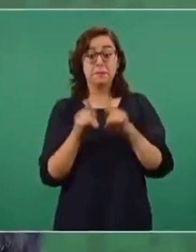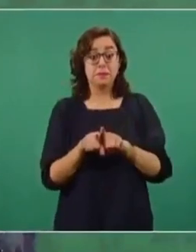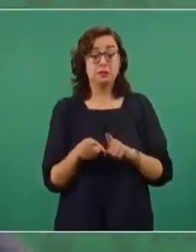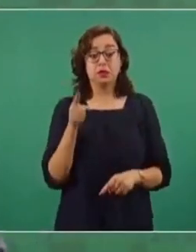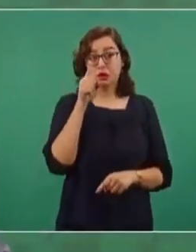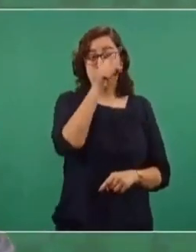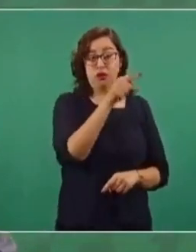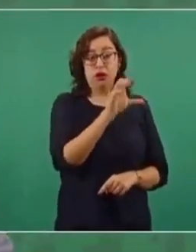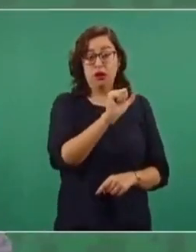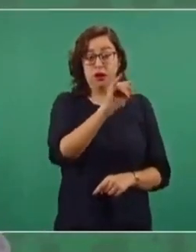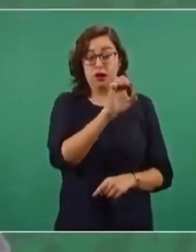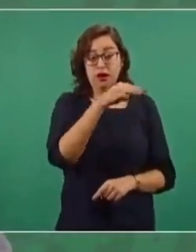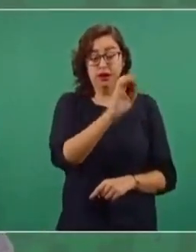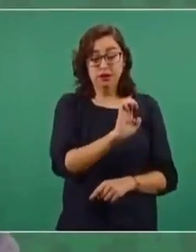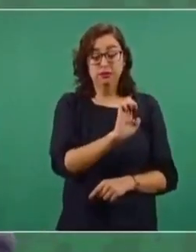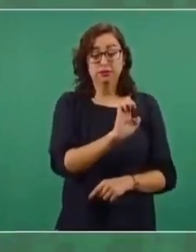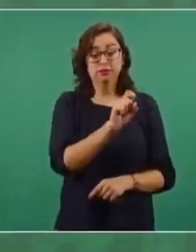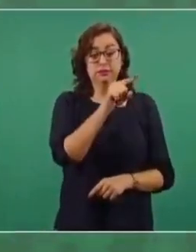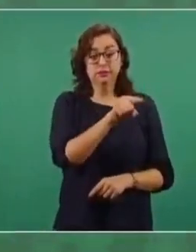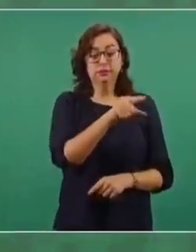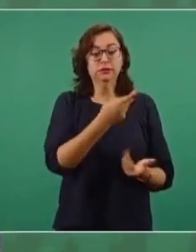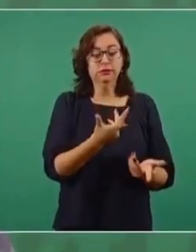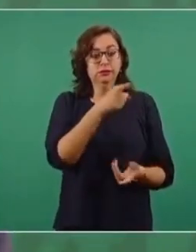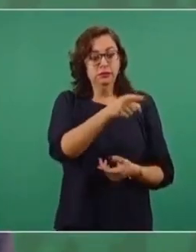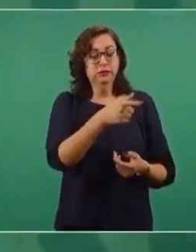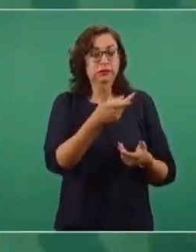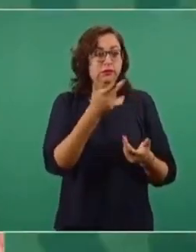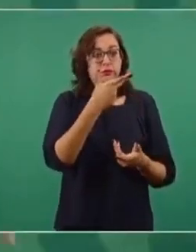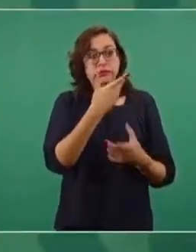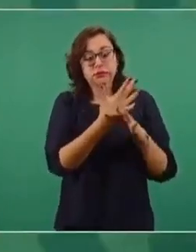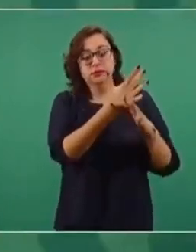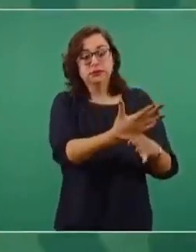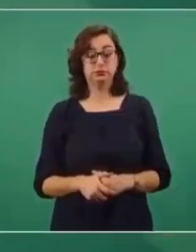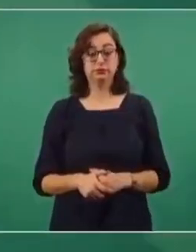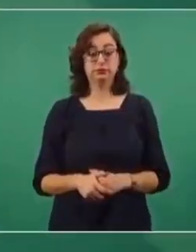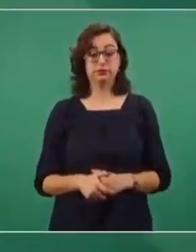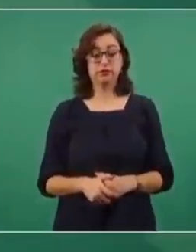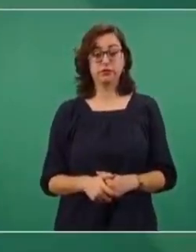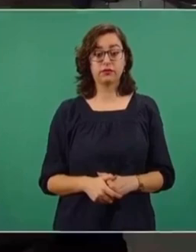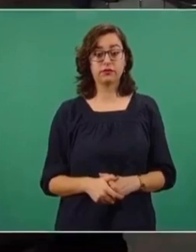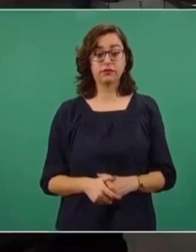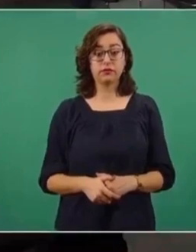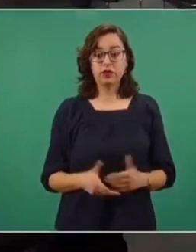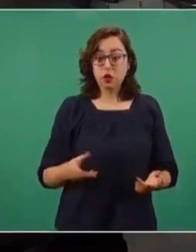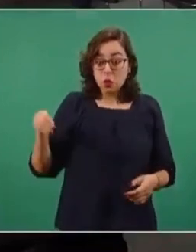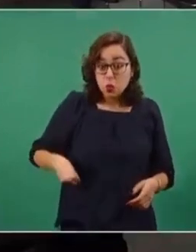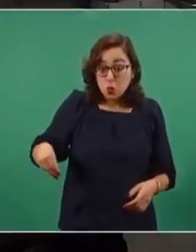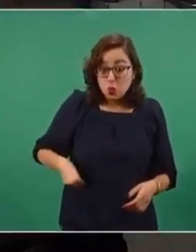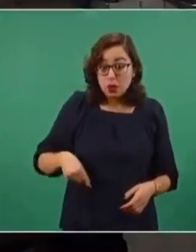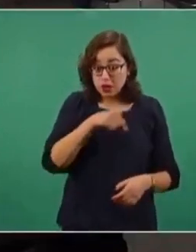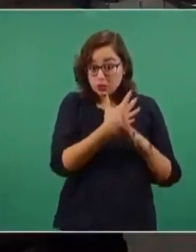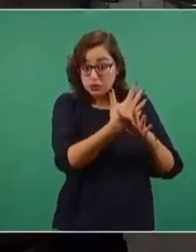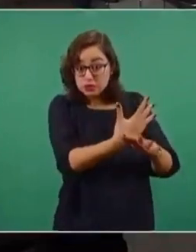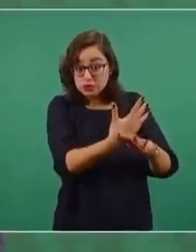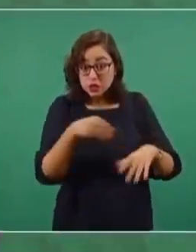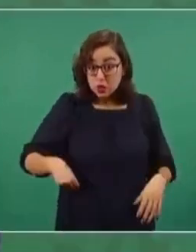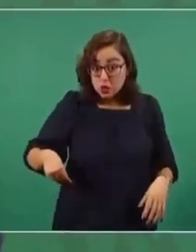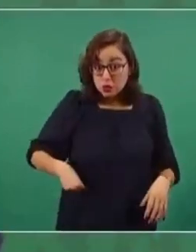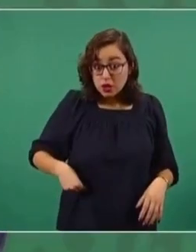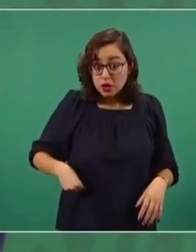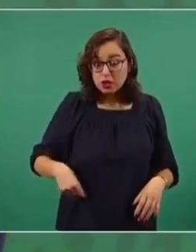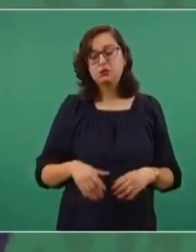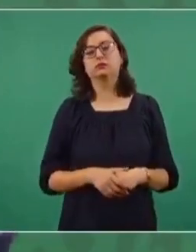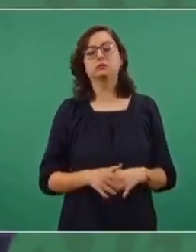de acuerdo a la visión de este partido, el responsable, no sé si usaron la palabra culpable, porque puede ser que